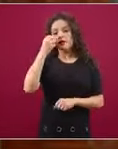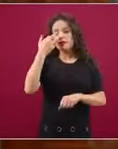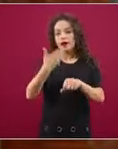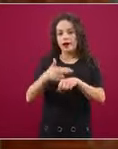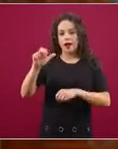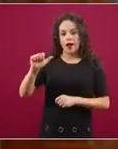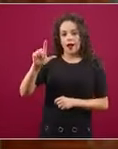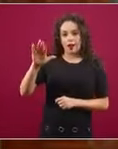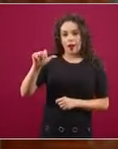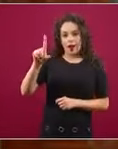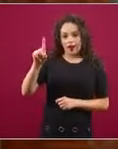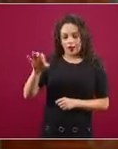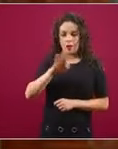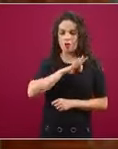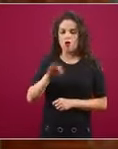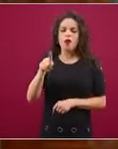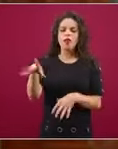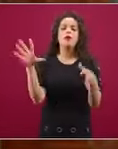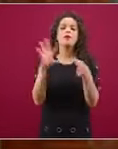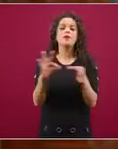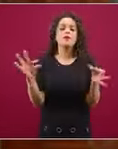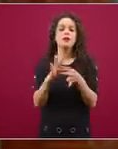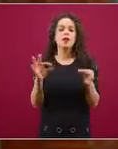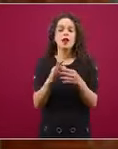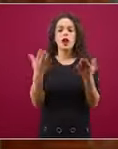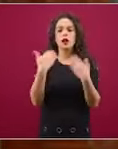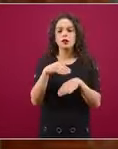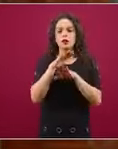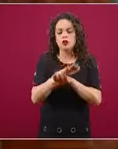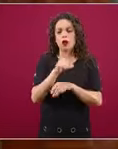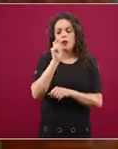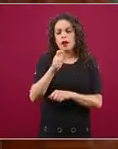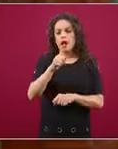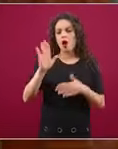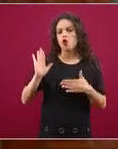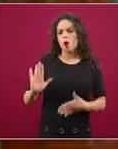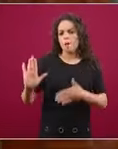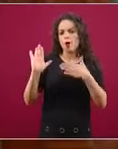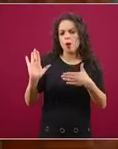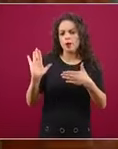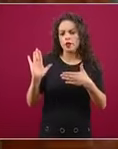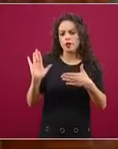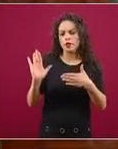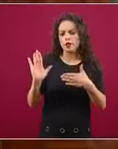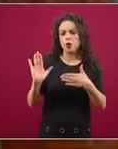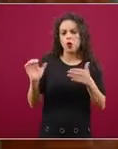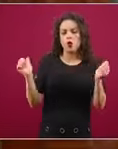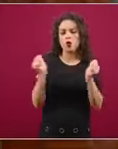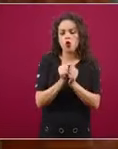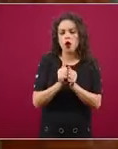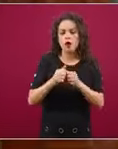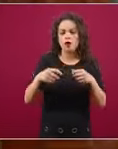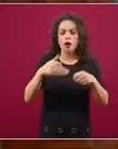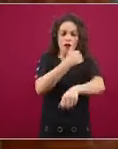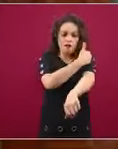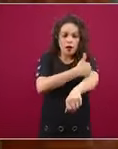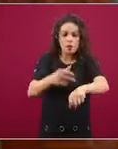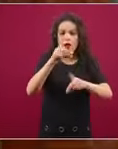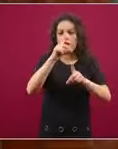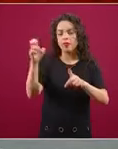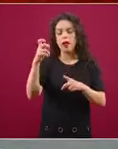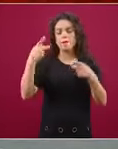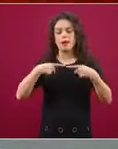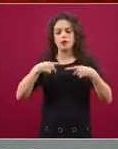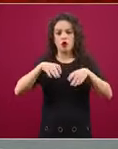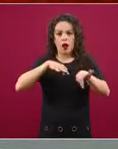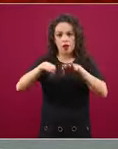hablar del compromiso del presidente que realizó con los mineros o con los familiares, más bien de los